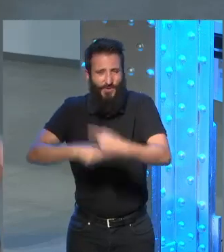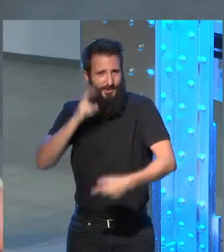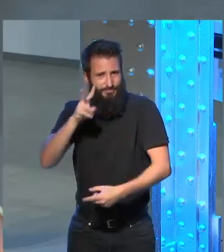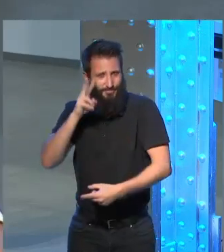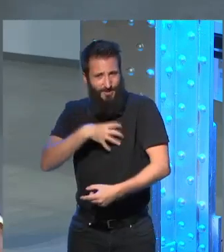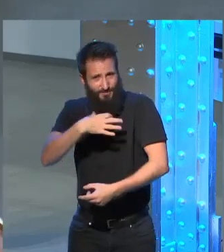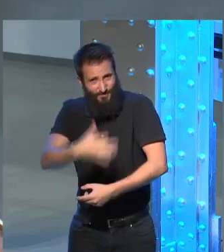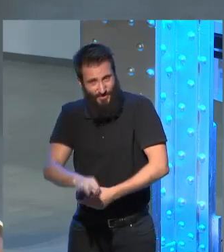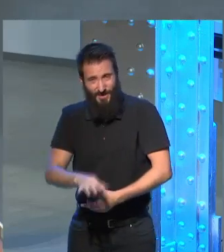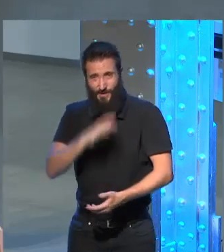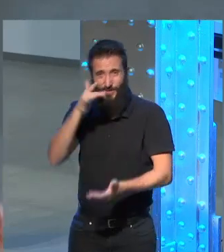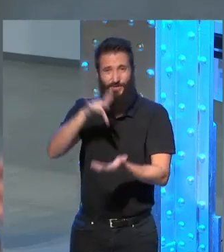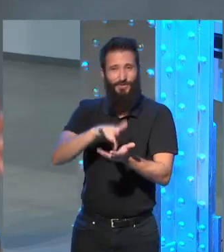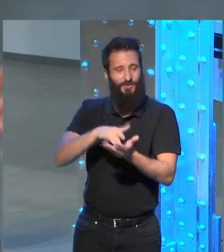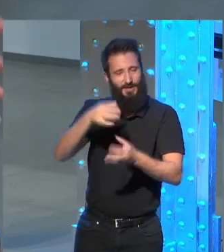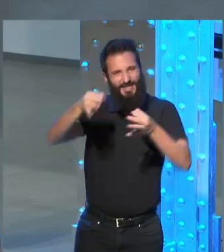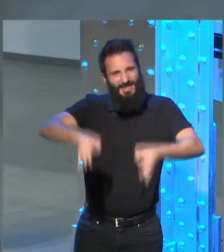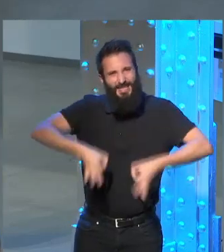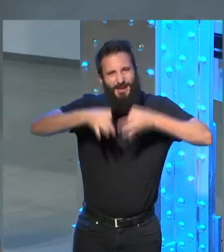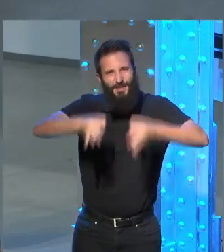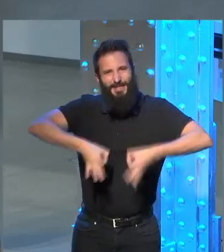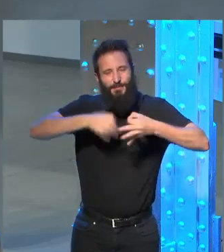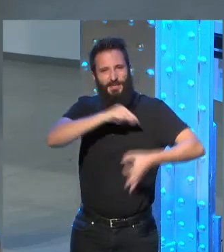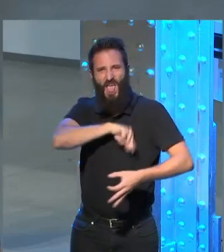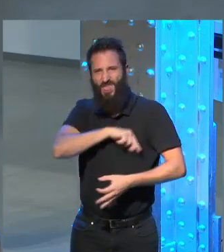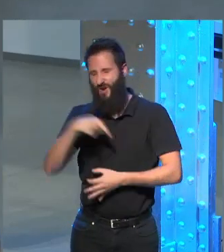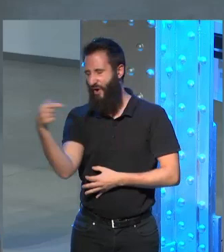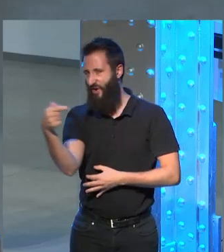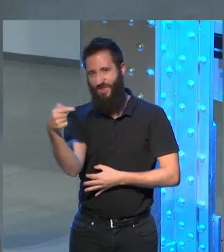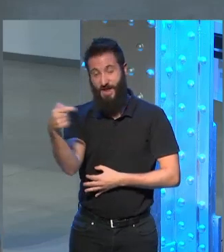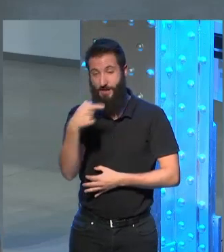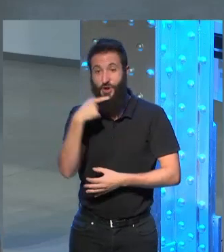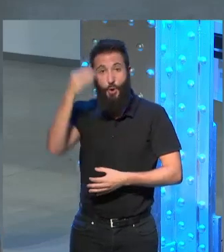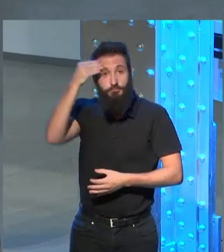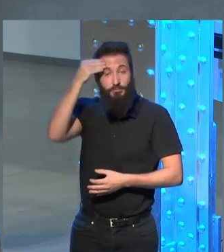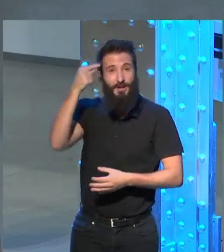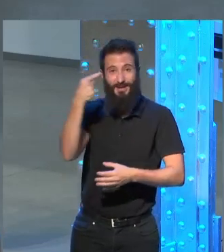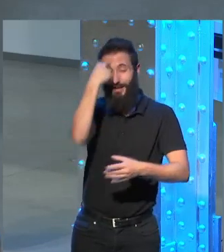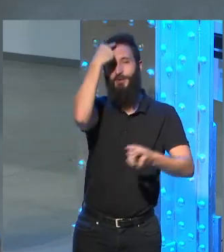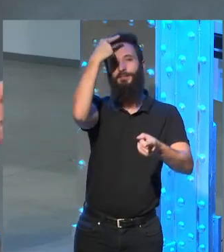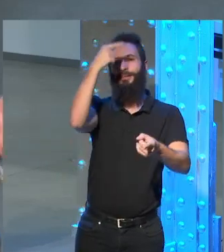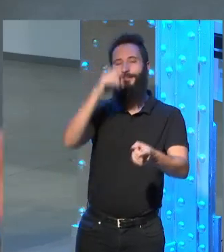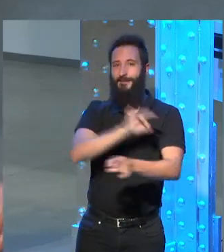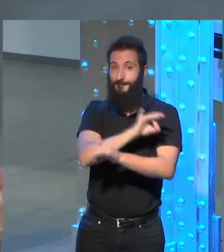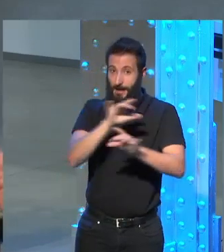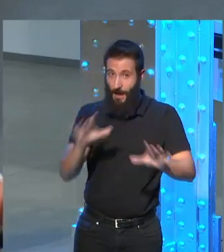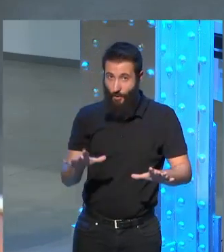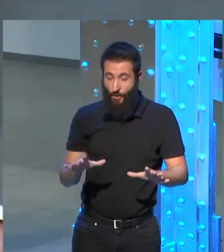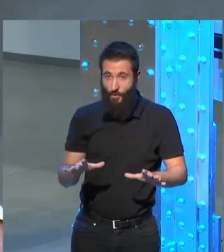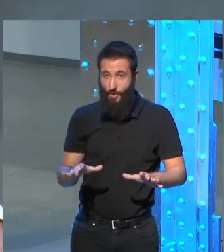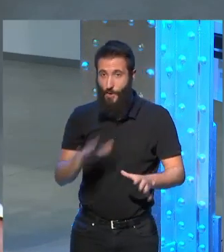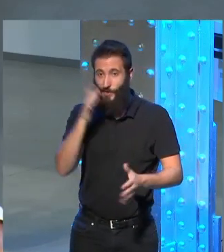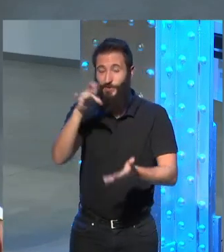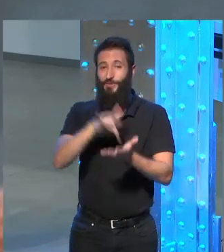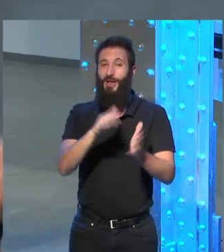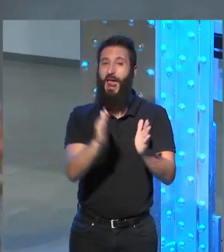el punto de vista más negativo y fue ahí me acuerdo clarísimo quizá el